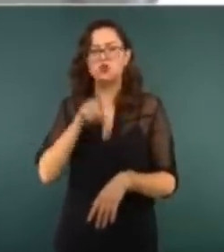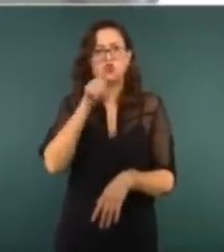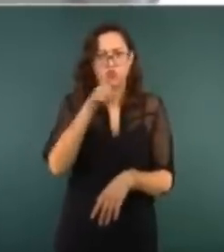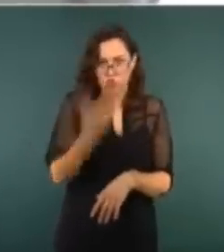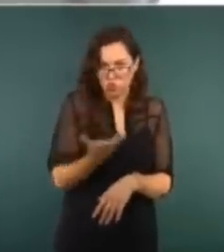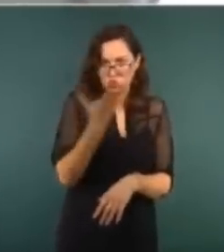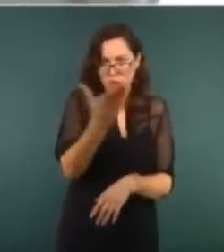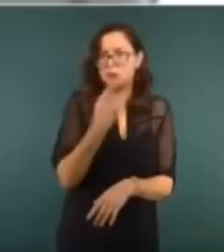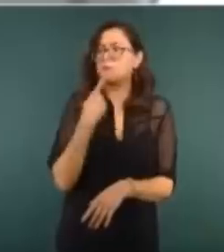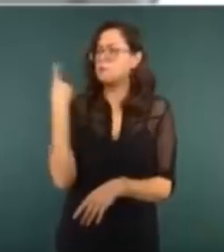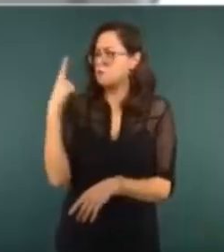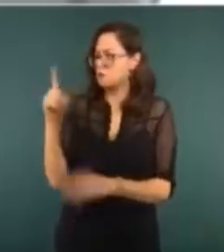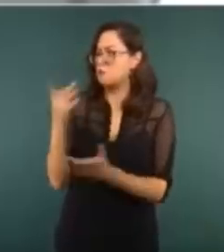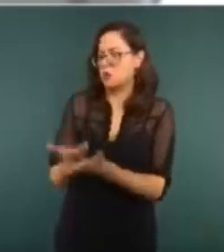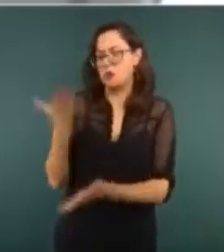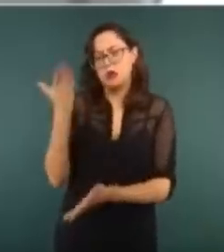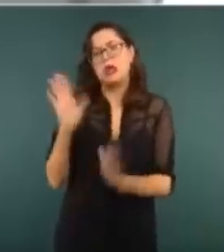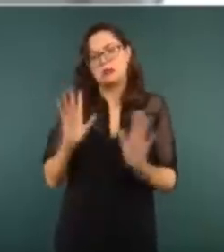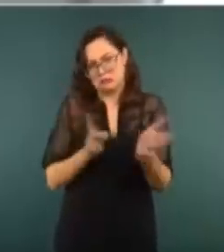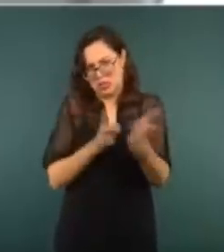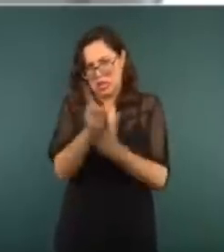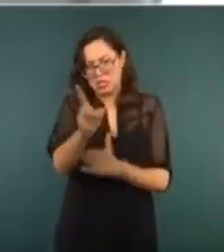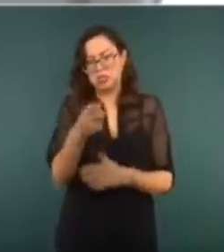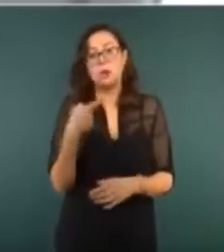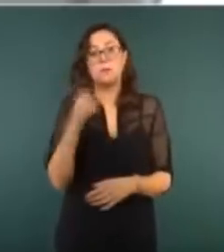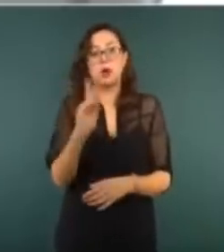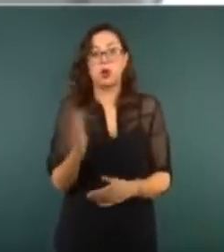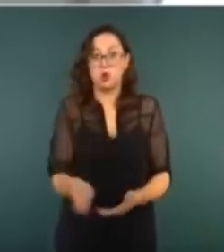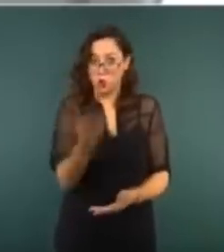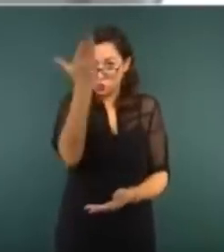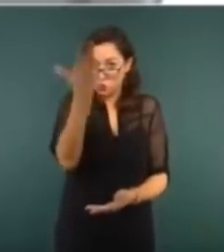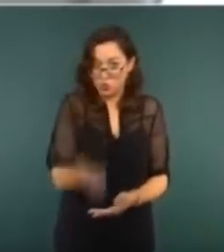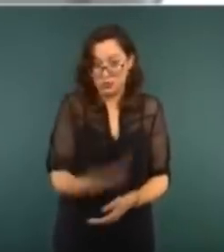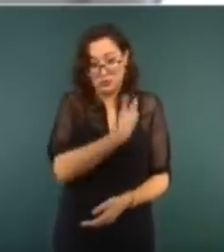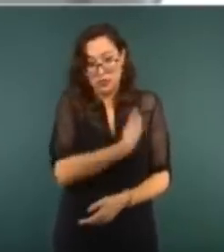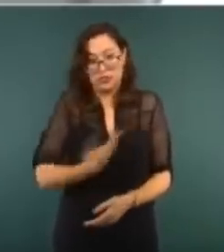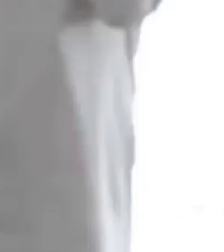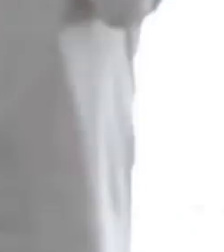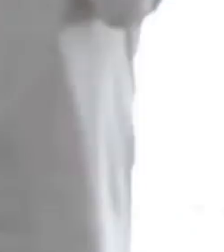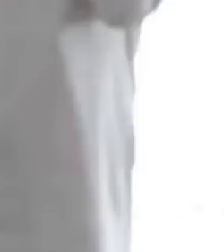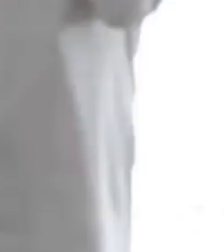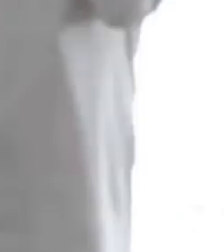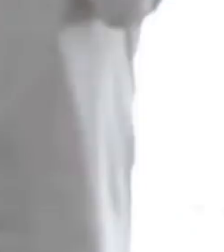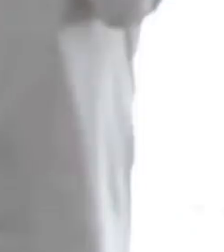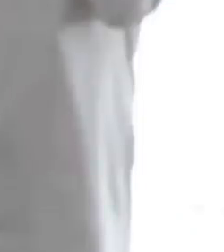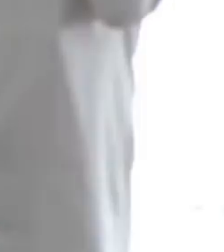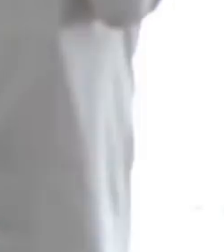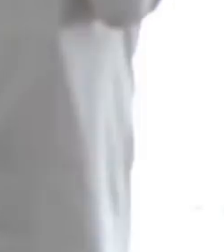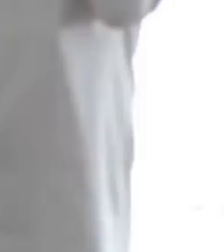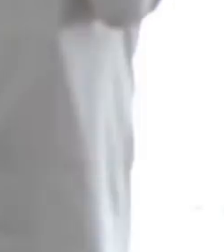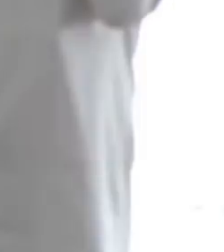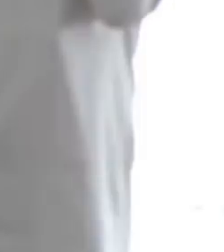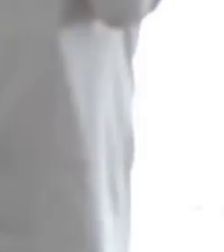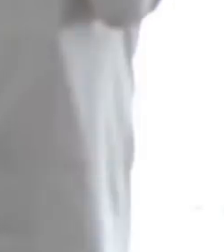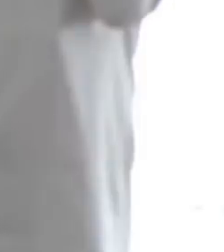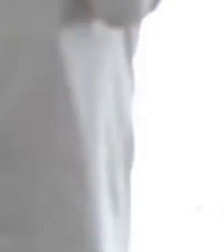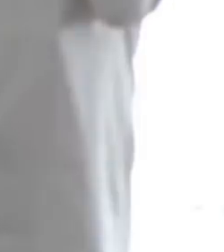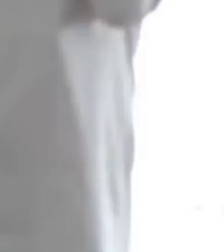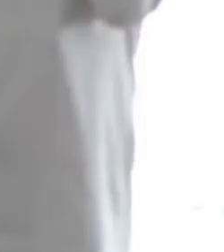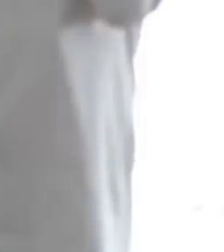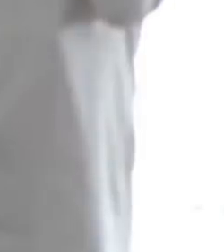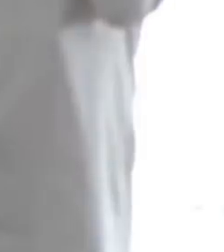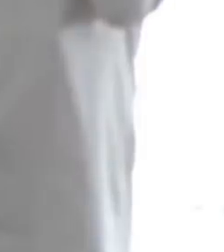un proceso político electoral. Sin embargo, su figura también es una figura que puede influir de manera muy